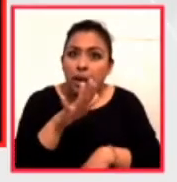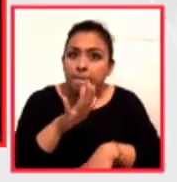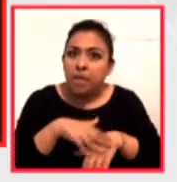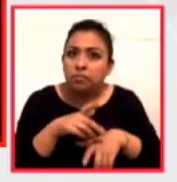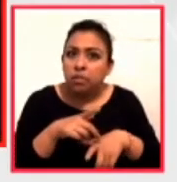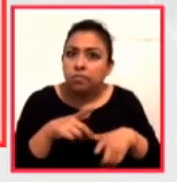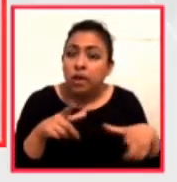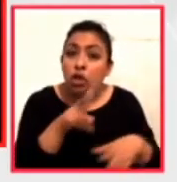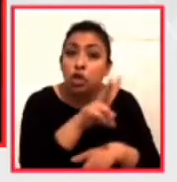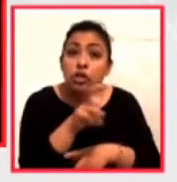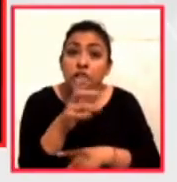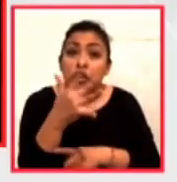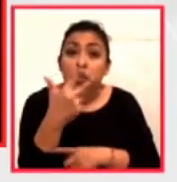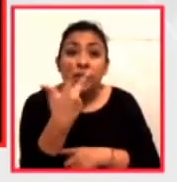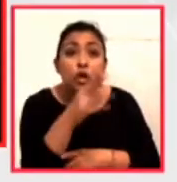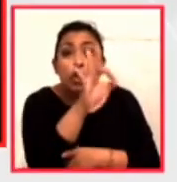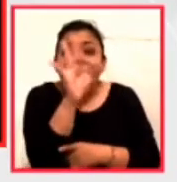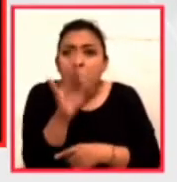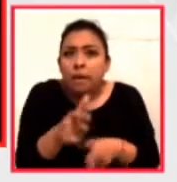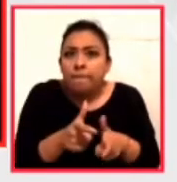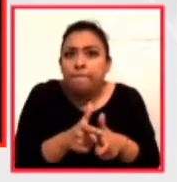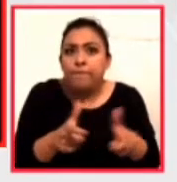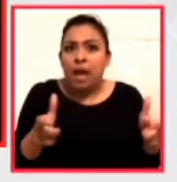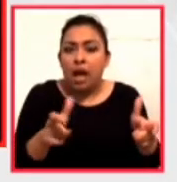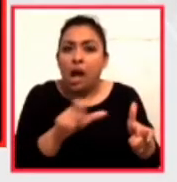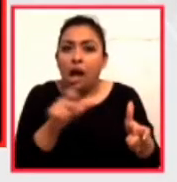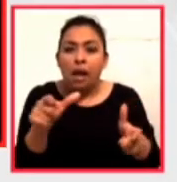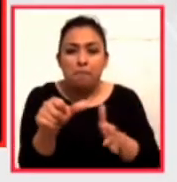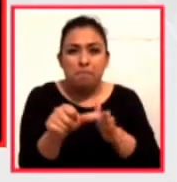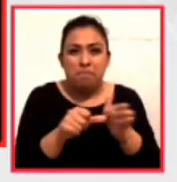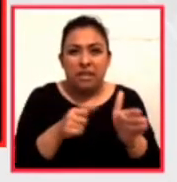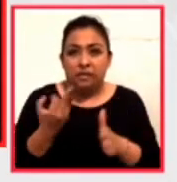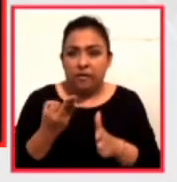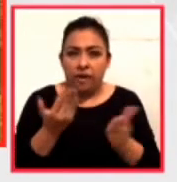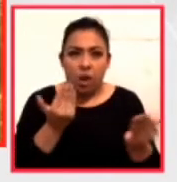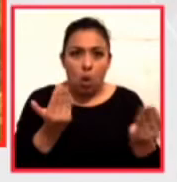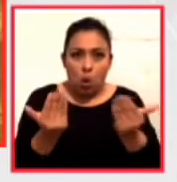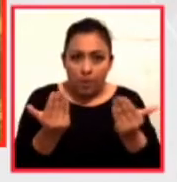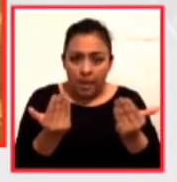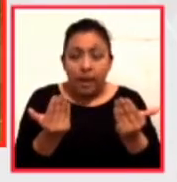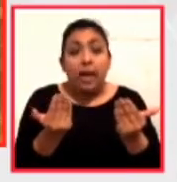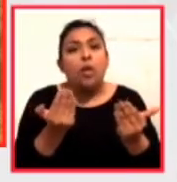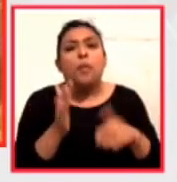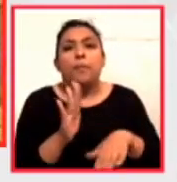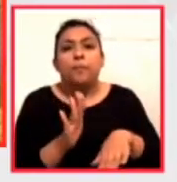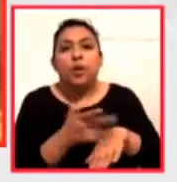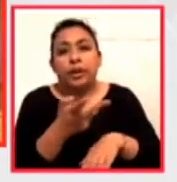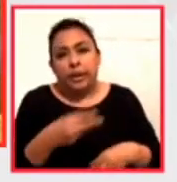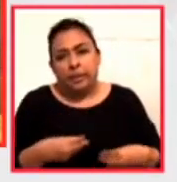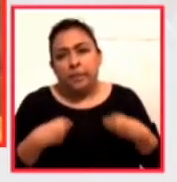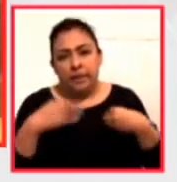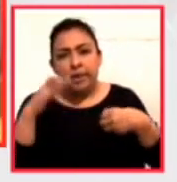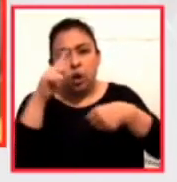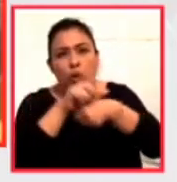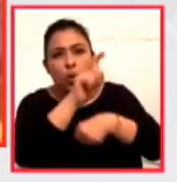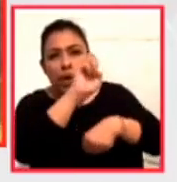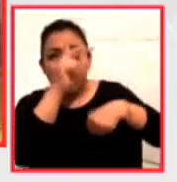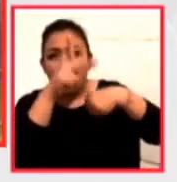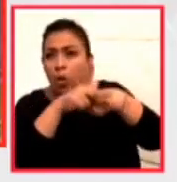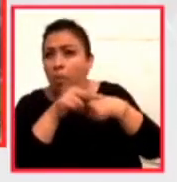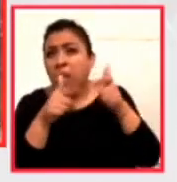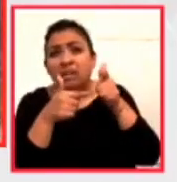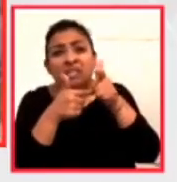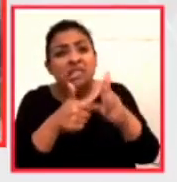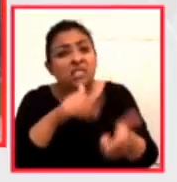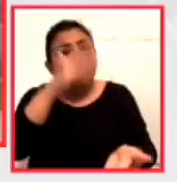258% respecto al mes de febrero. Esto se debe a que la vida cultural en Europa continúa en